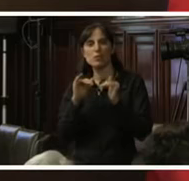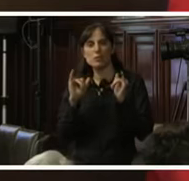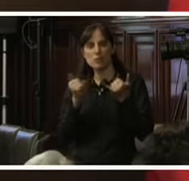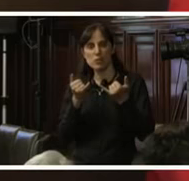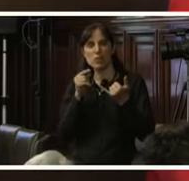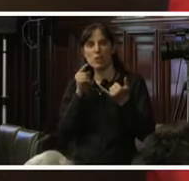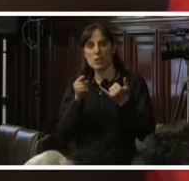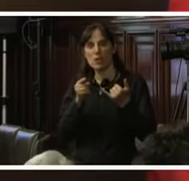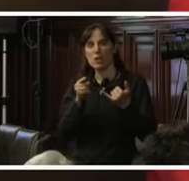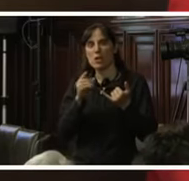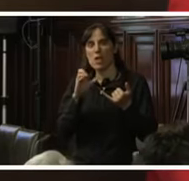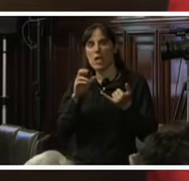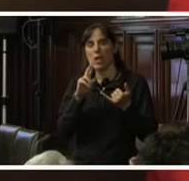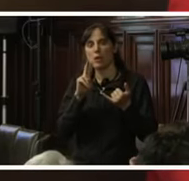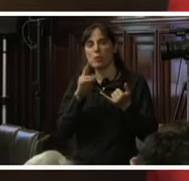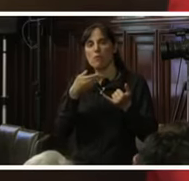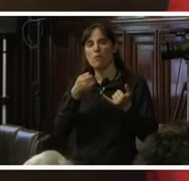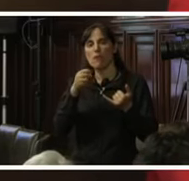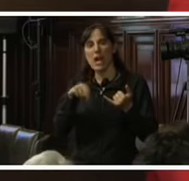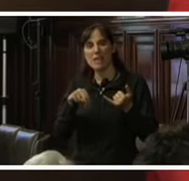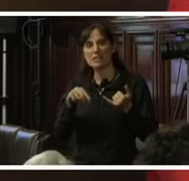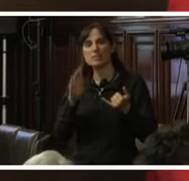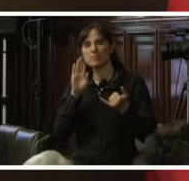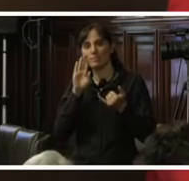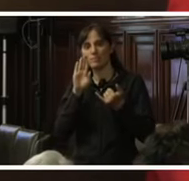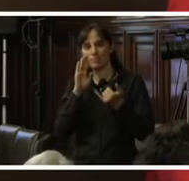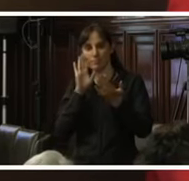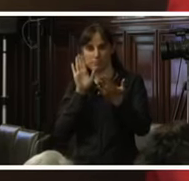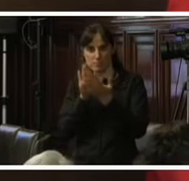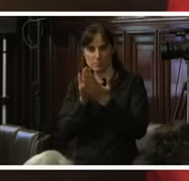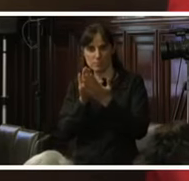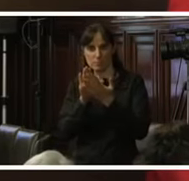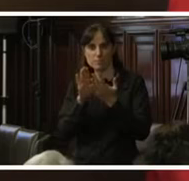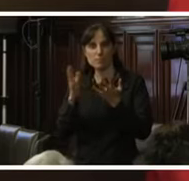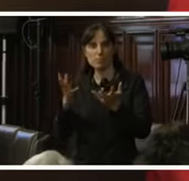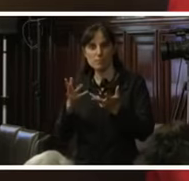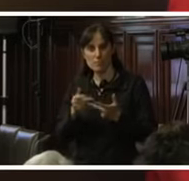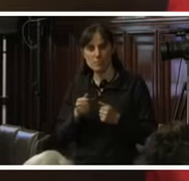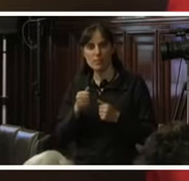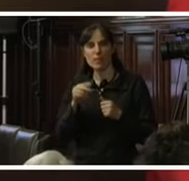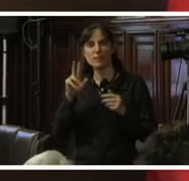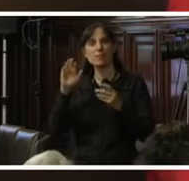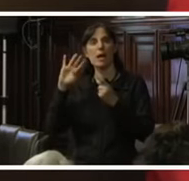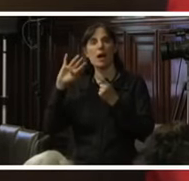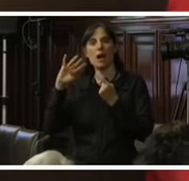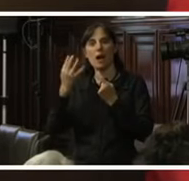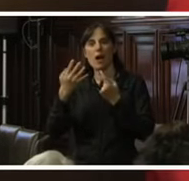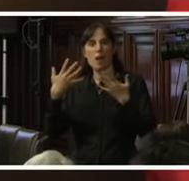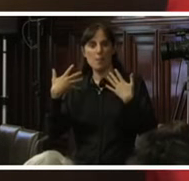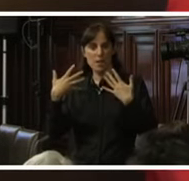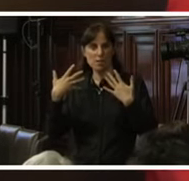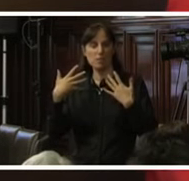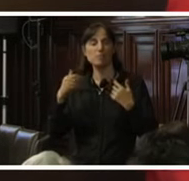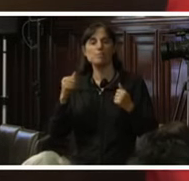caso Perubar, frente al comportamiento de la organización que se encarga de la supervisión ambiental. Primera petición.